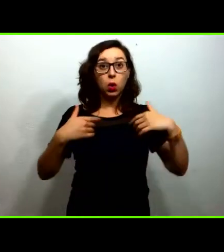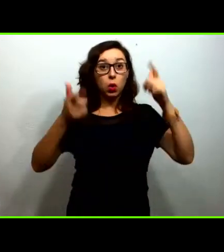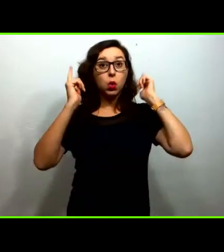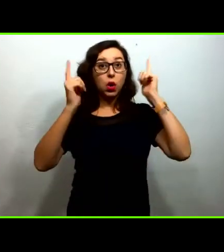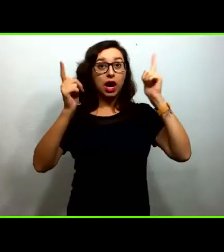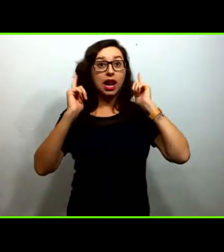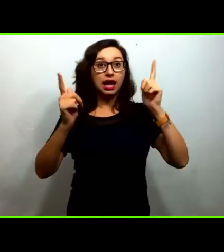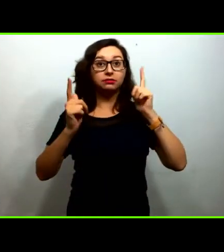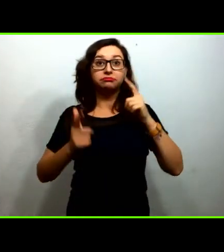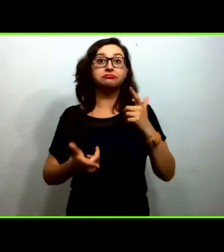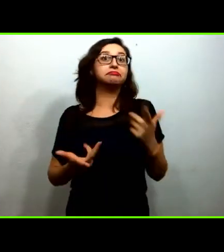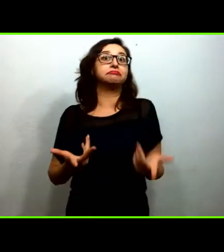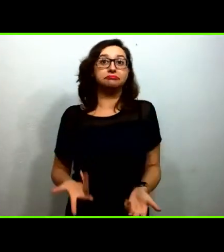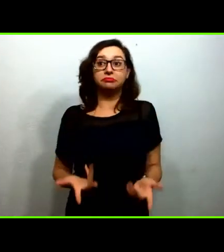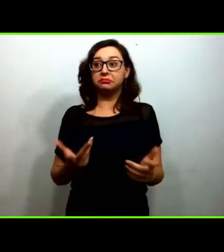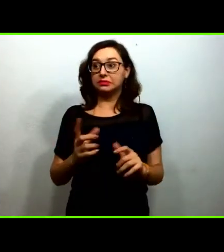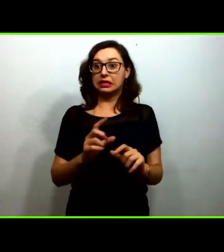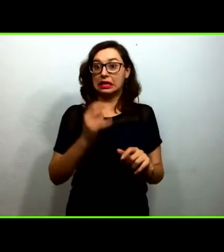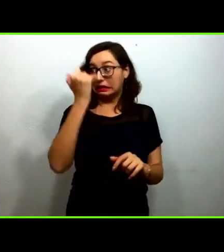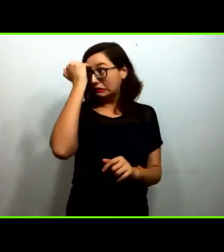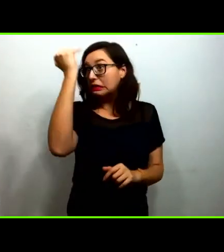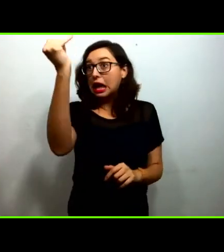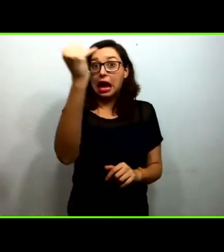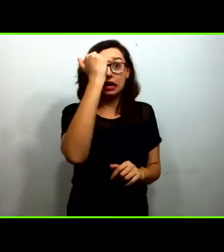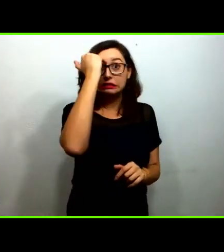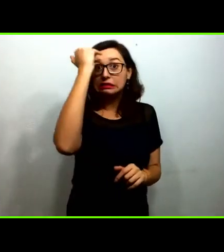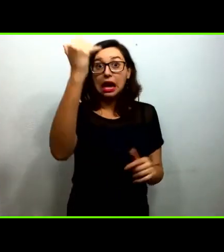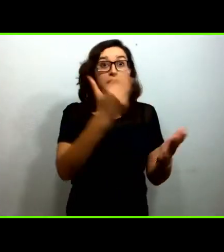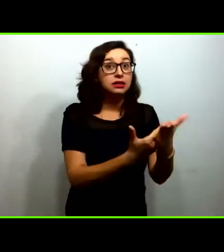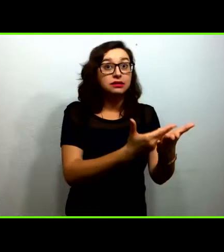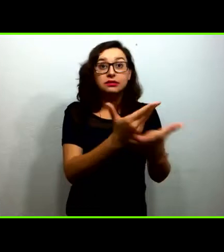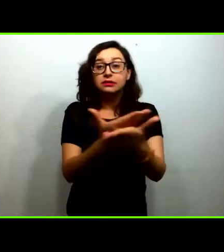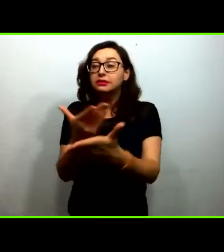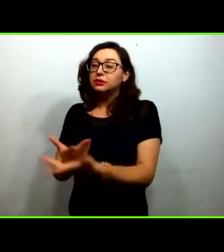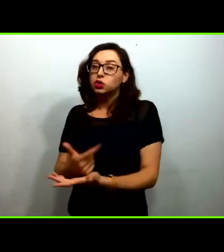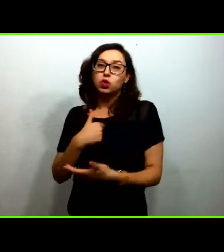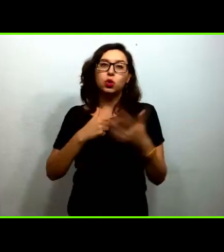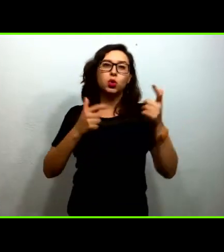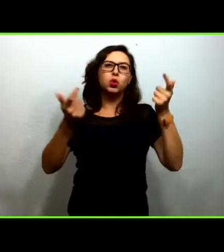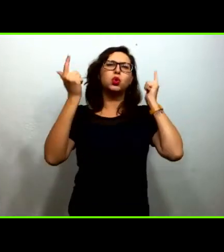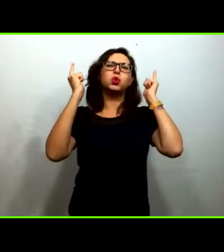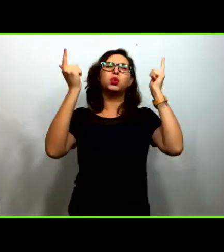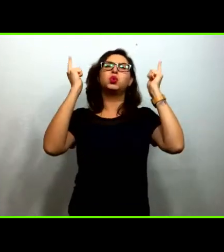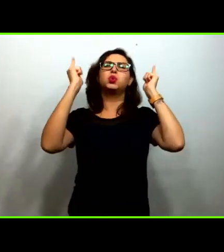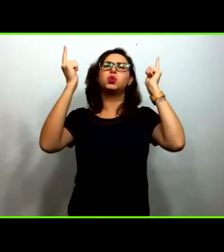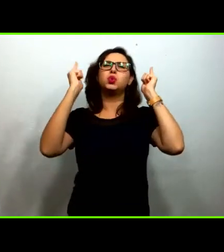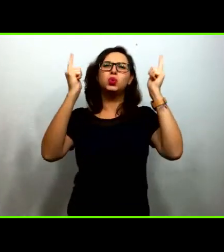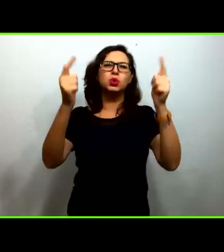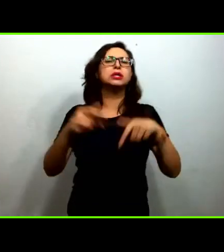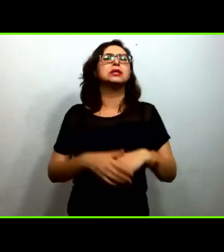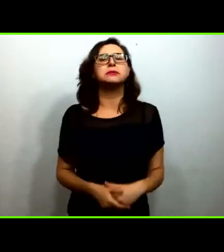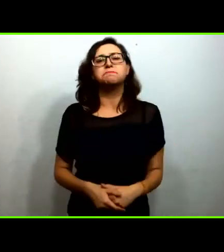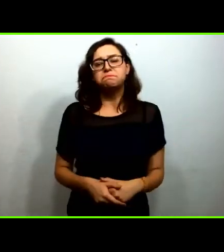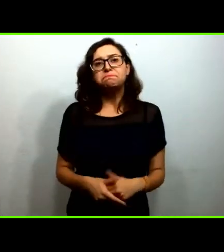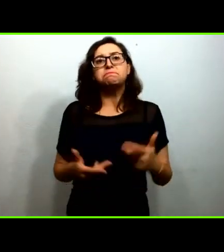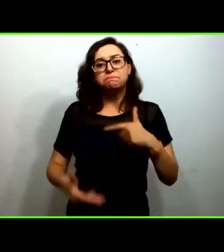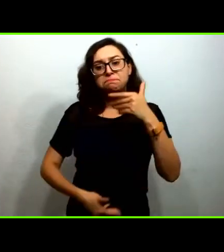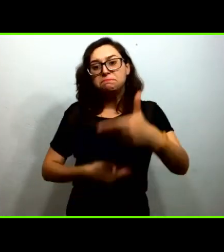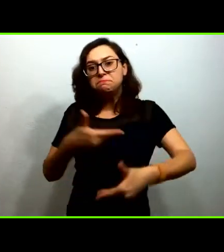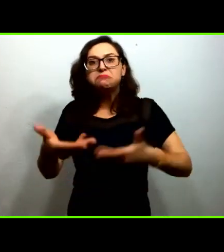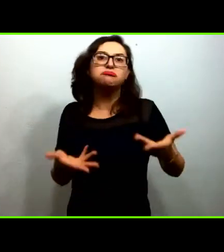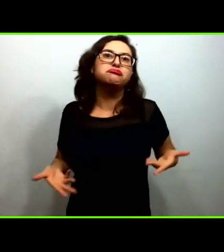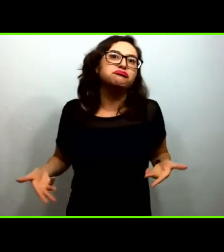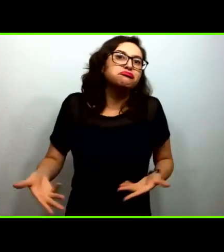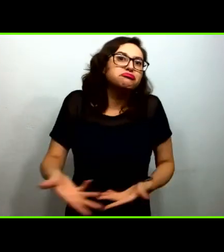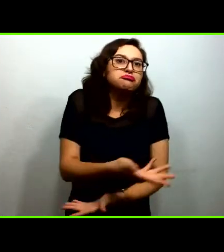que se han mencionado con mucha esperanza y con el compromiso de compartir a través de mi